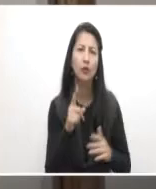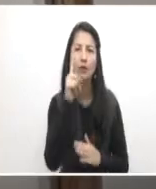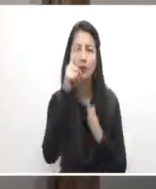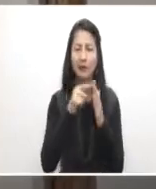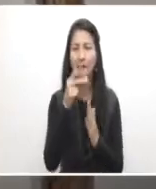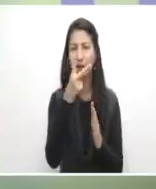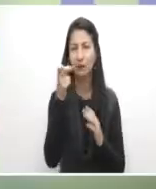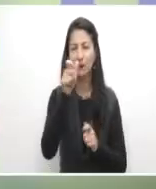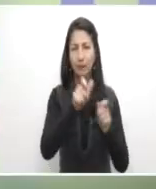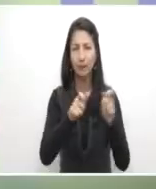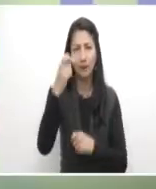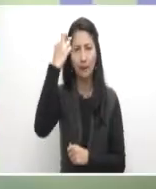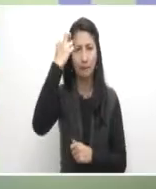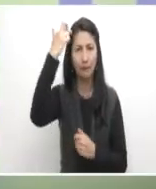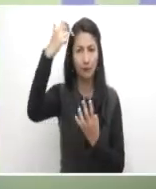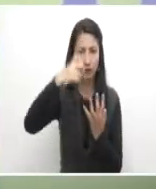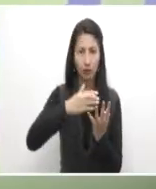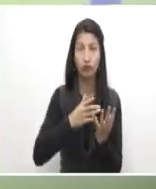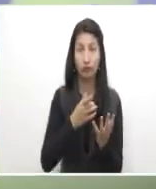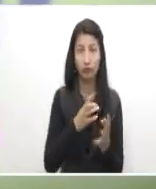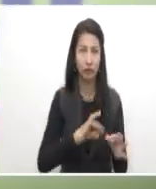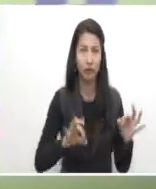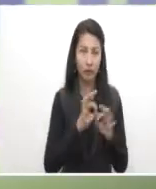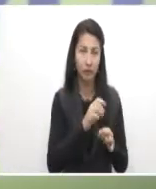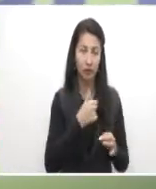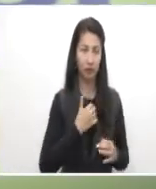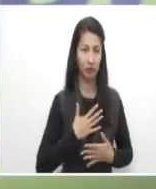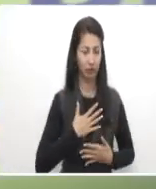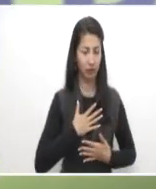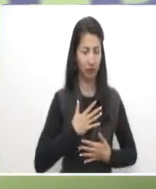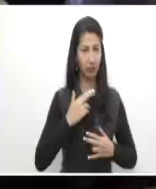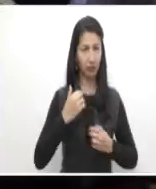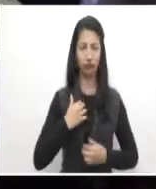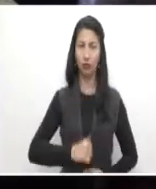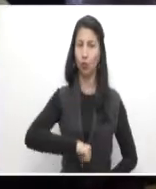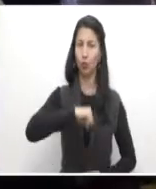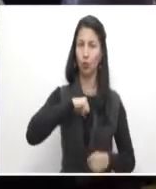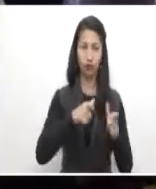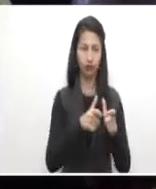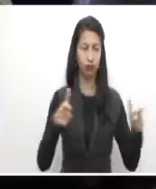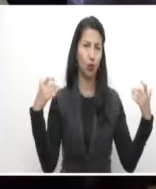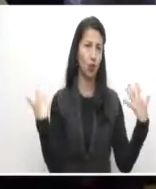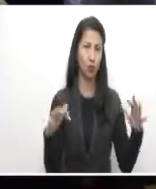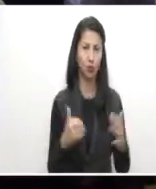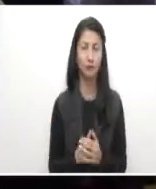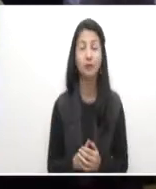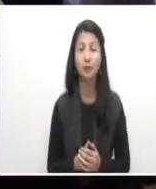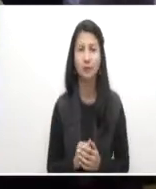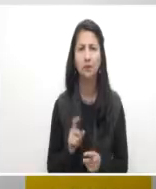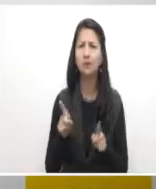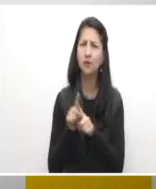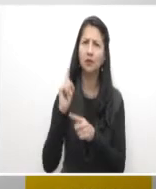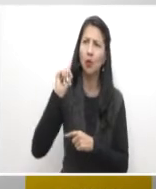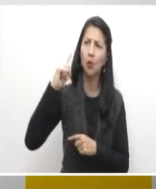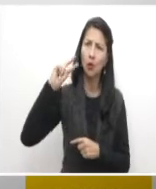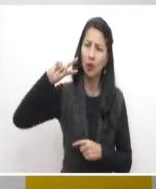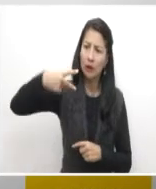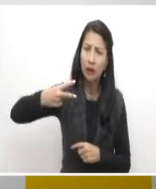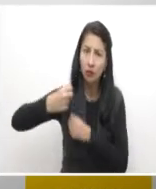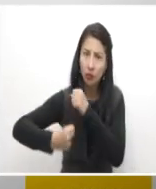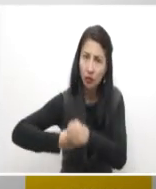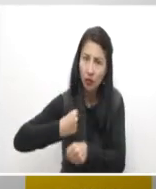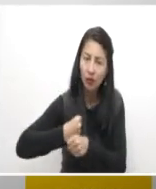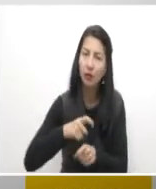especialistas y eso a nosotros y a Constructor nos enorgullece tremendamente. Por segundo año consecutivo este evento se hizo en